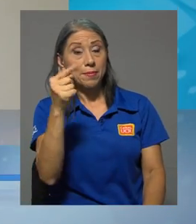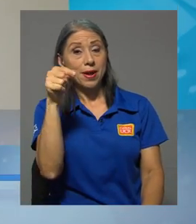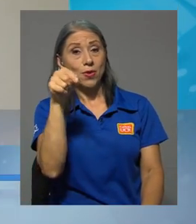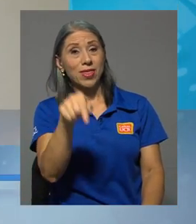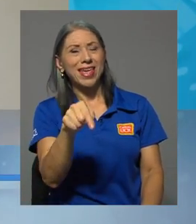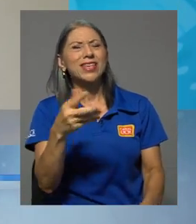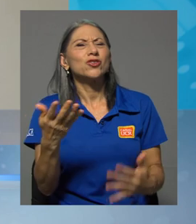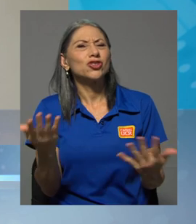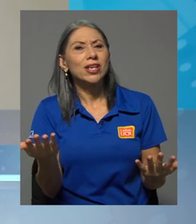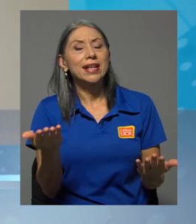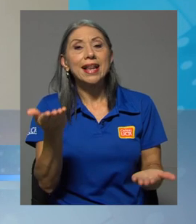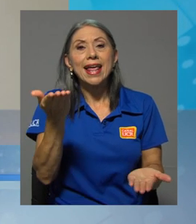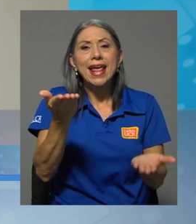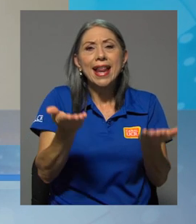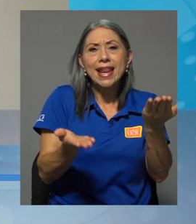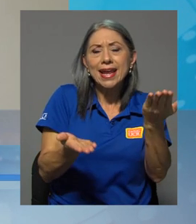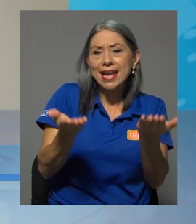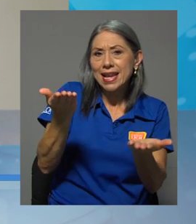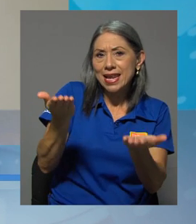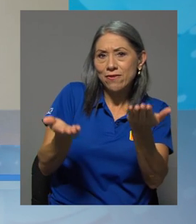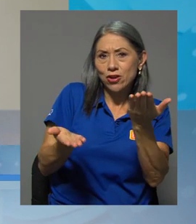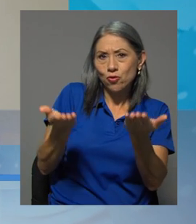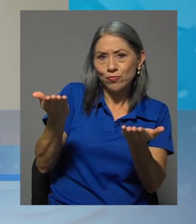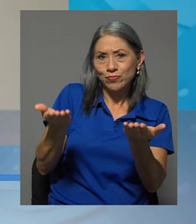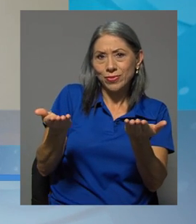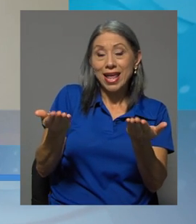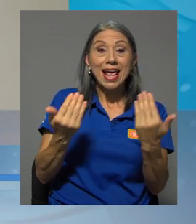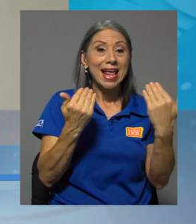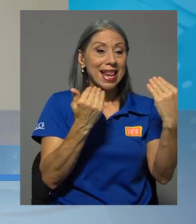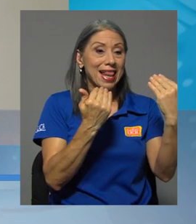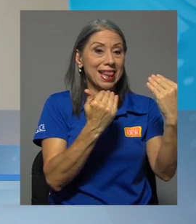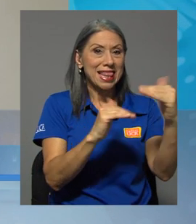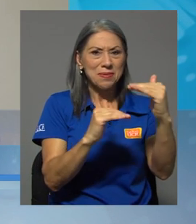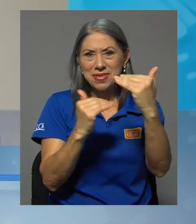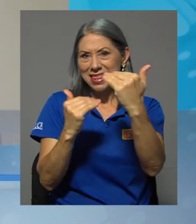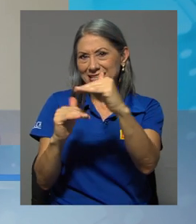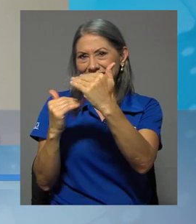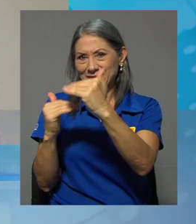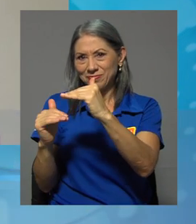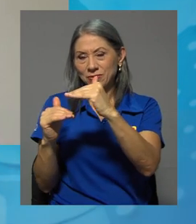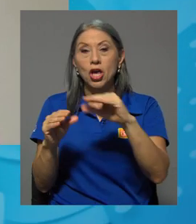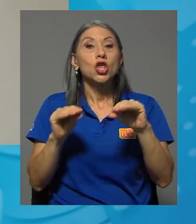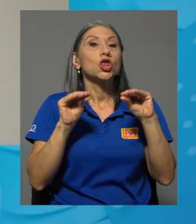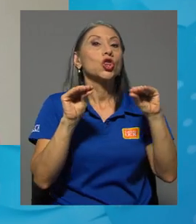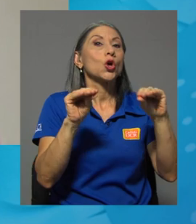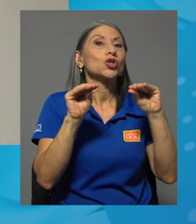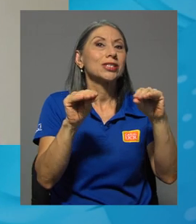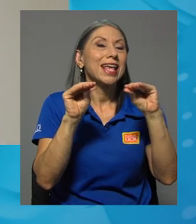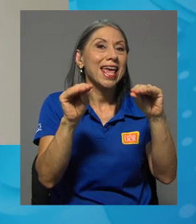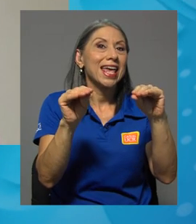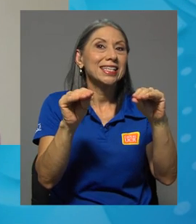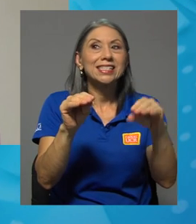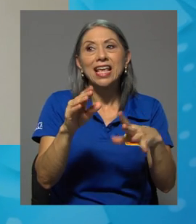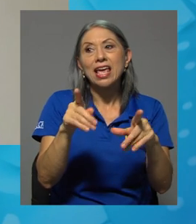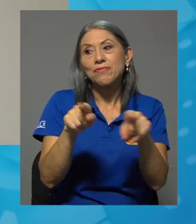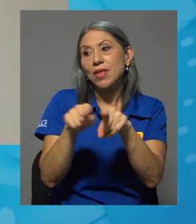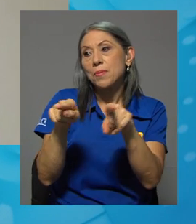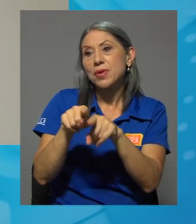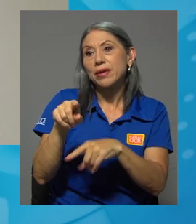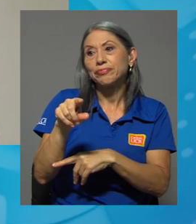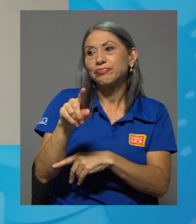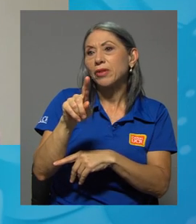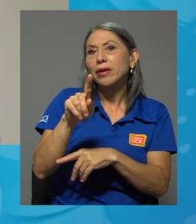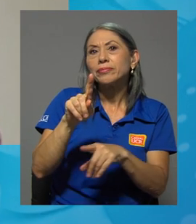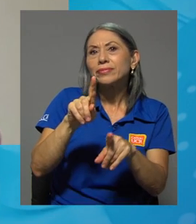el equilibrio, los límites entre la docencia y el resto de la vida. Fue una actividad